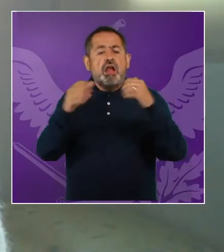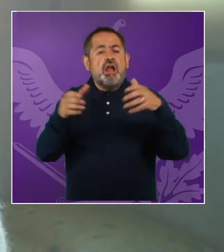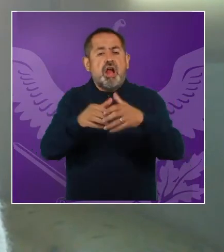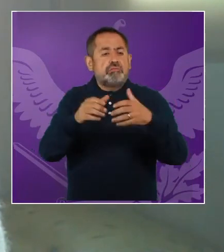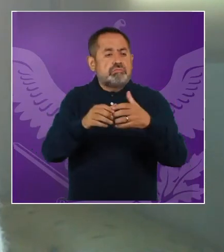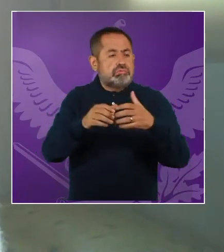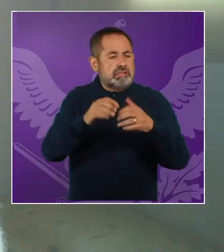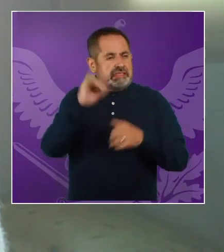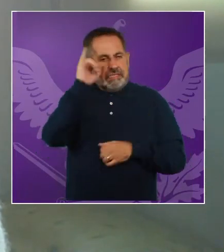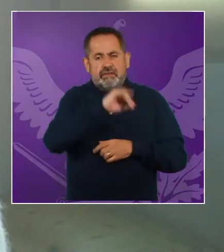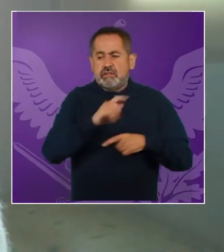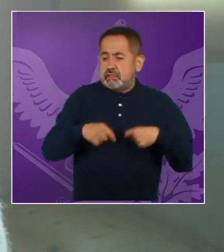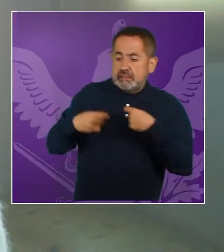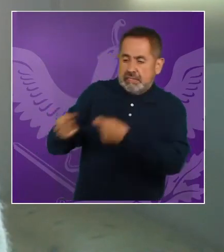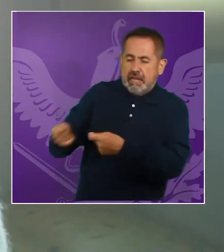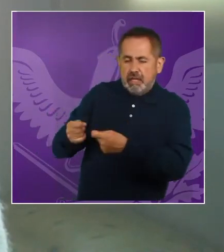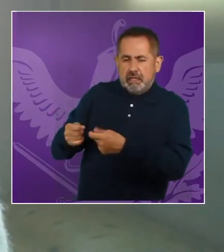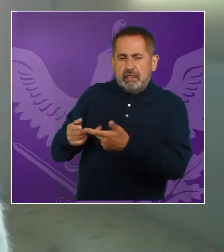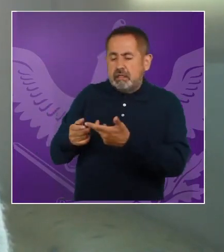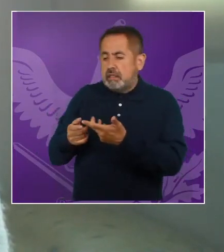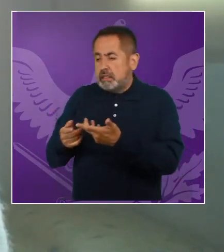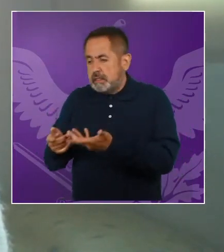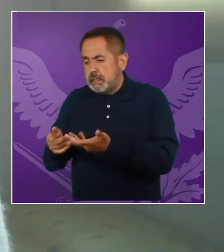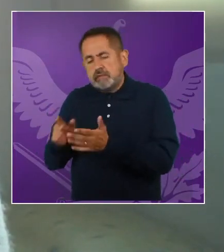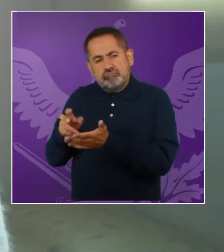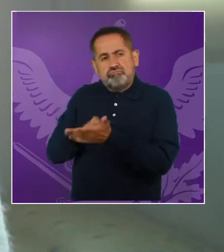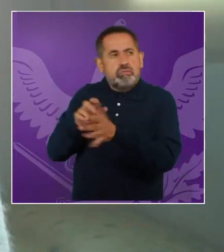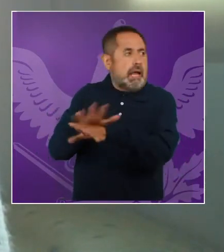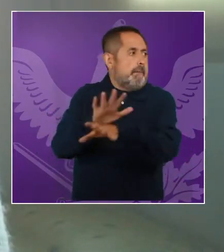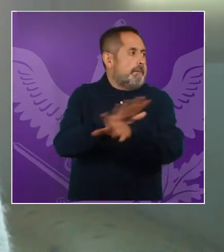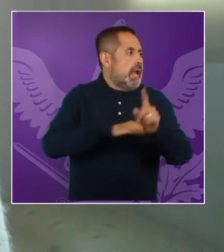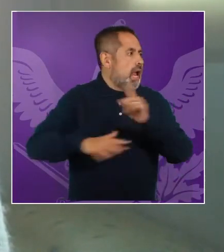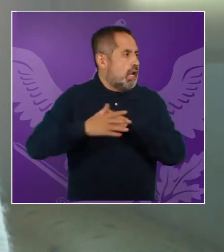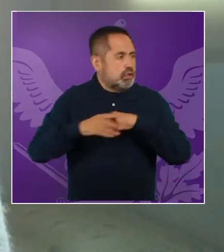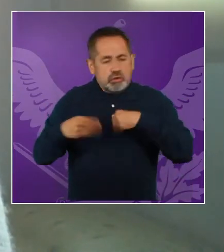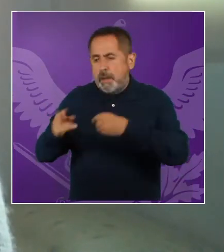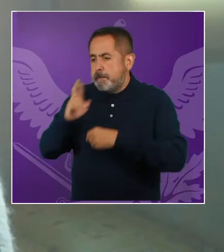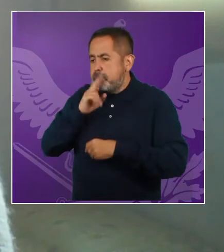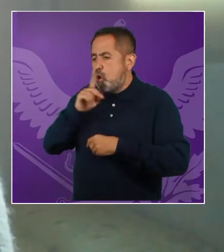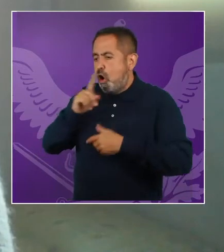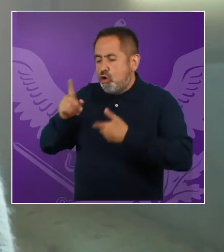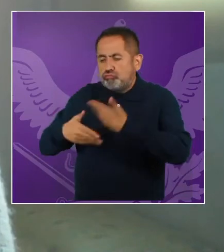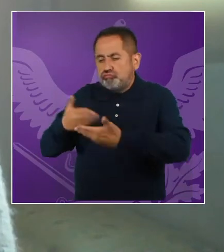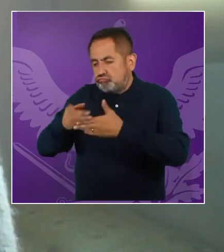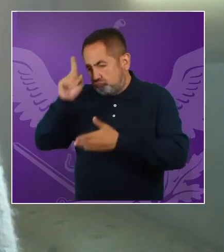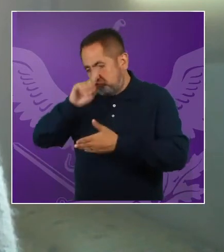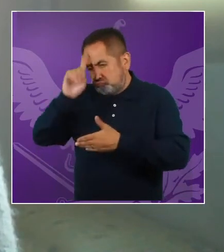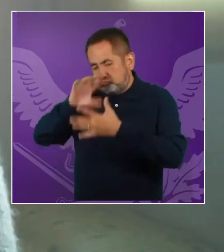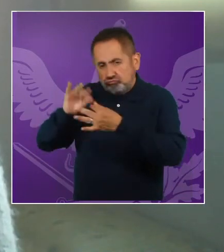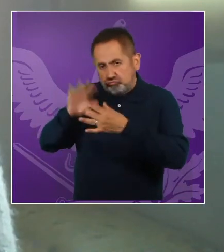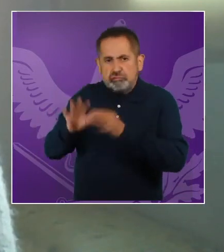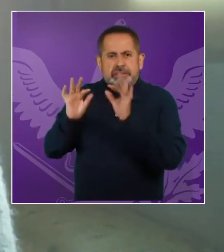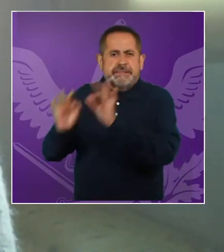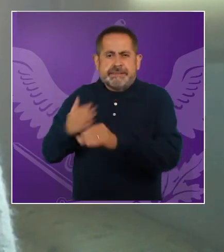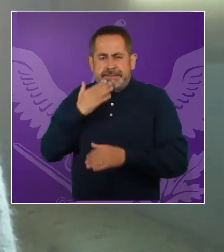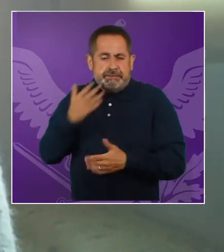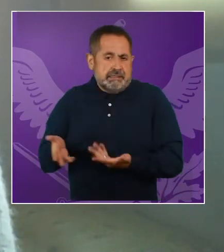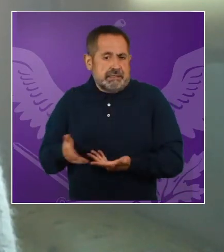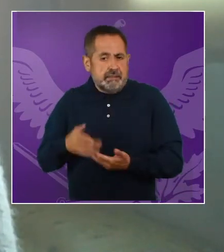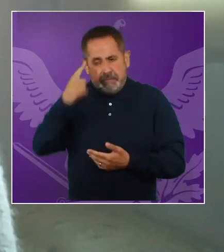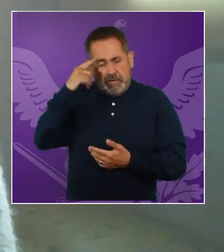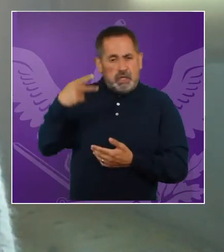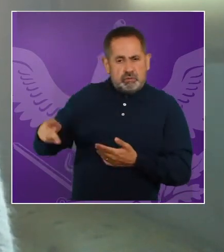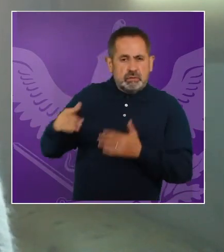organizaciones también de empleadores deberían de procurar, ¿no?, mejorar las condiciones de trabajo del personal que ejerce este